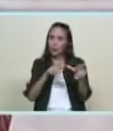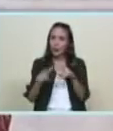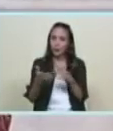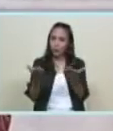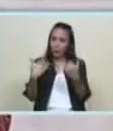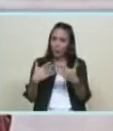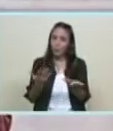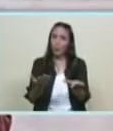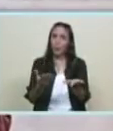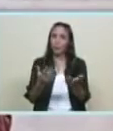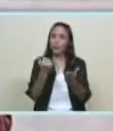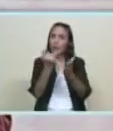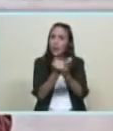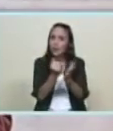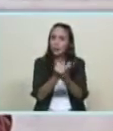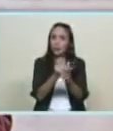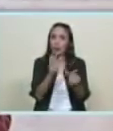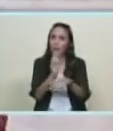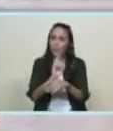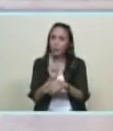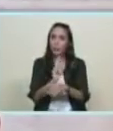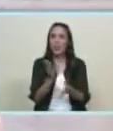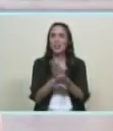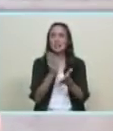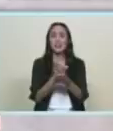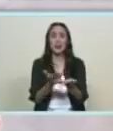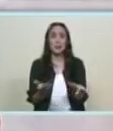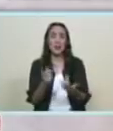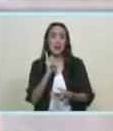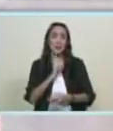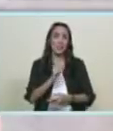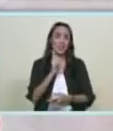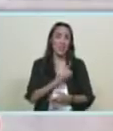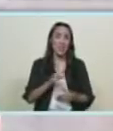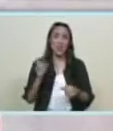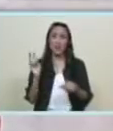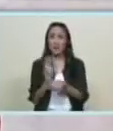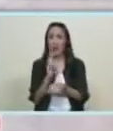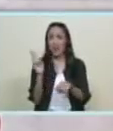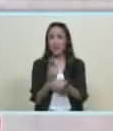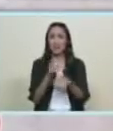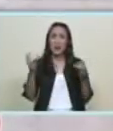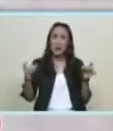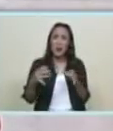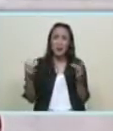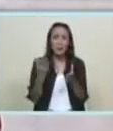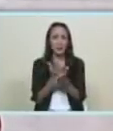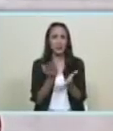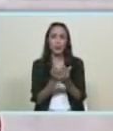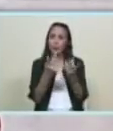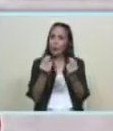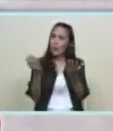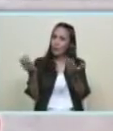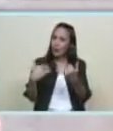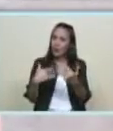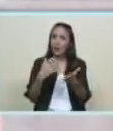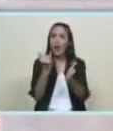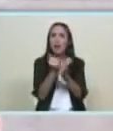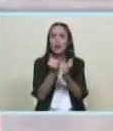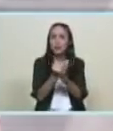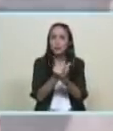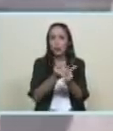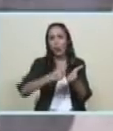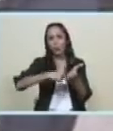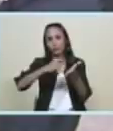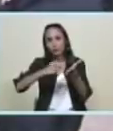que no se vayan más por los caminos del extremismo de la violencia no vengan al camino electoral vamos